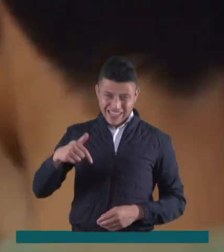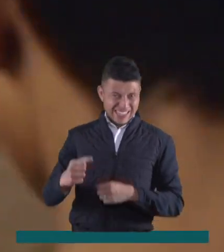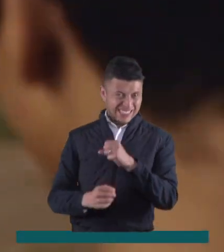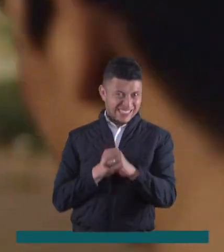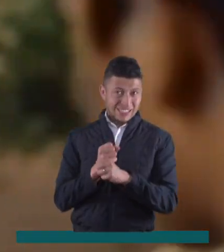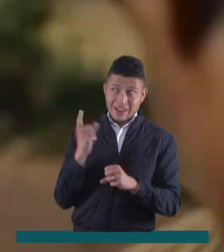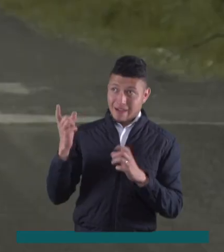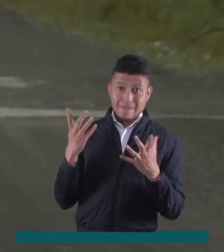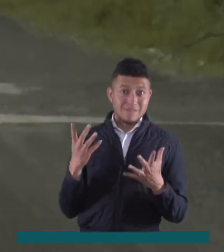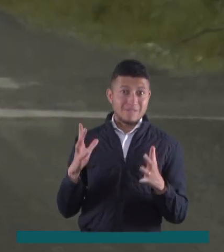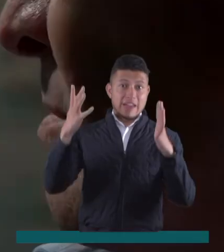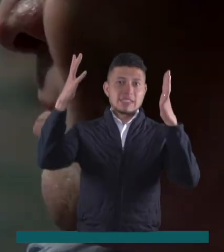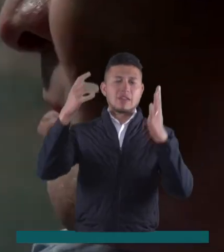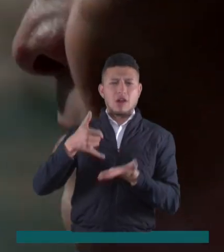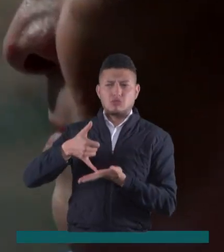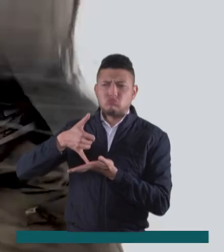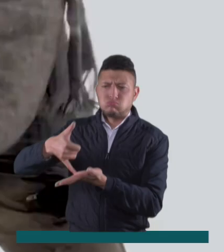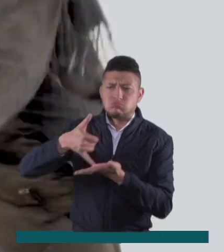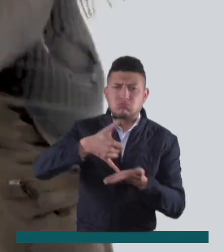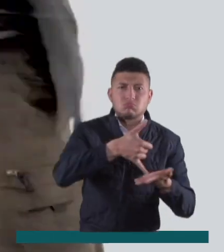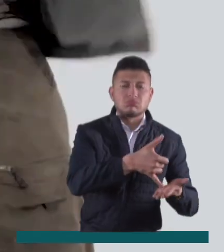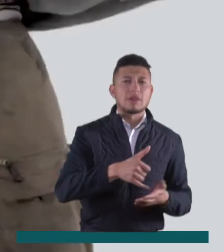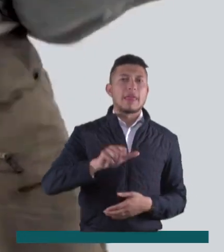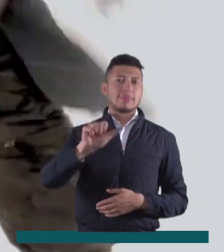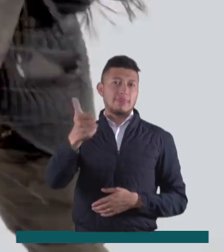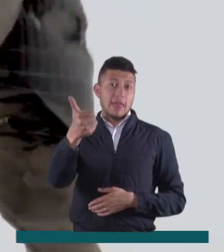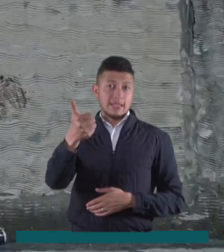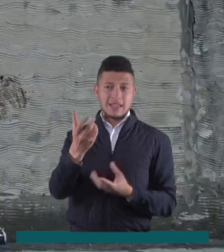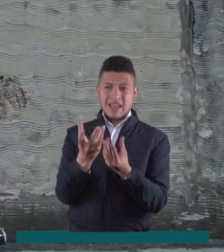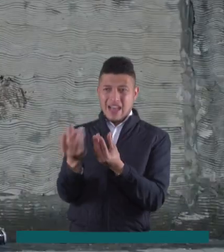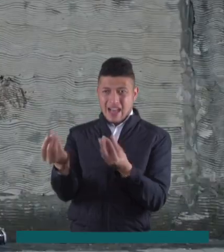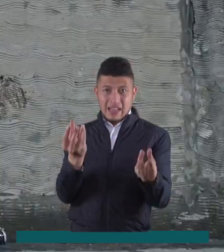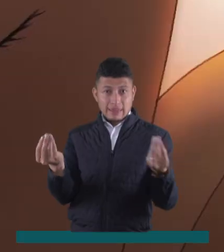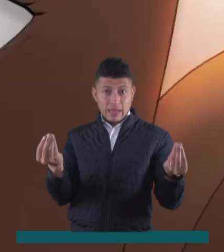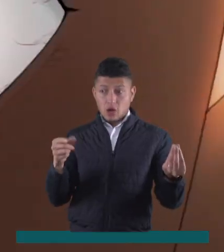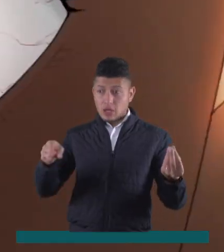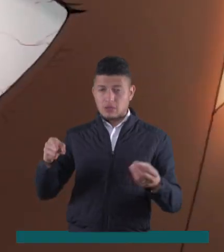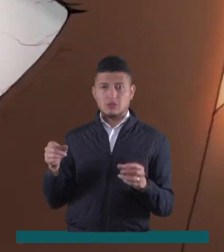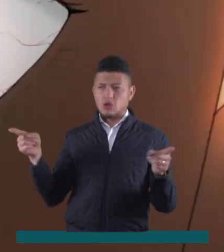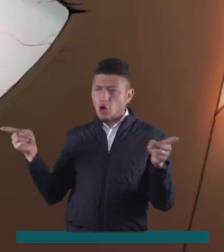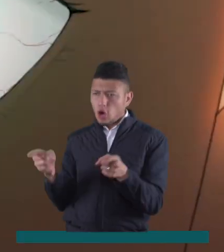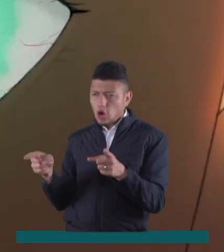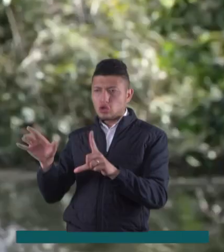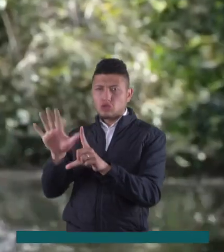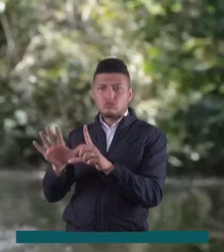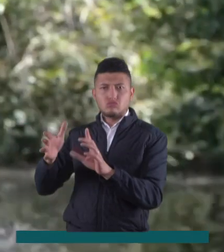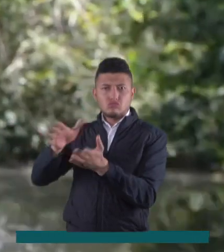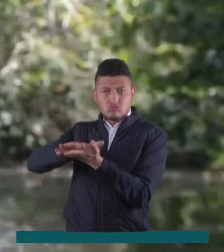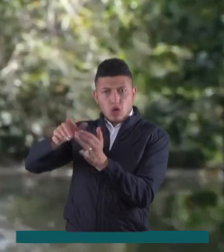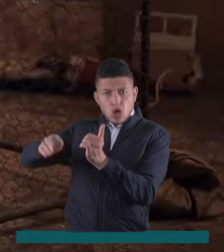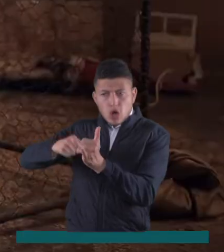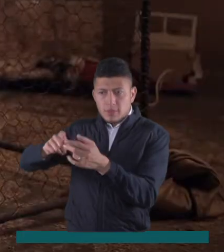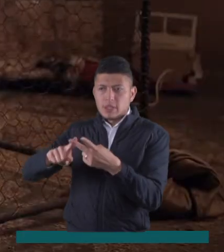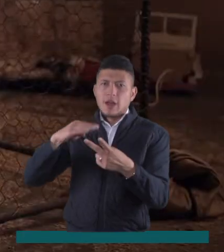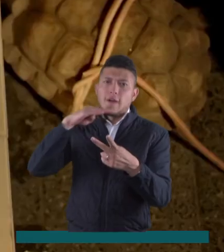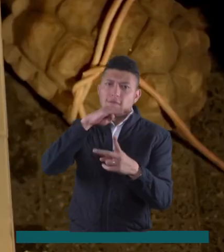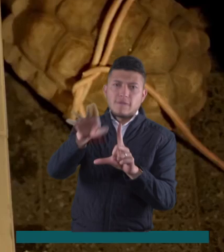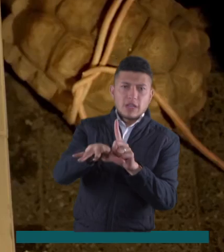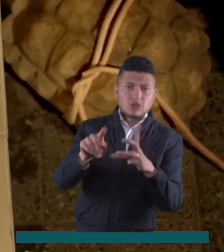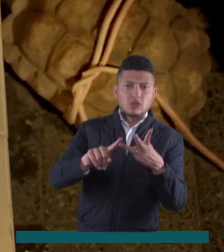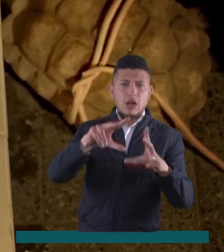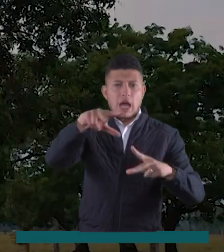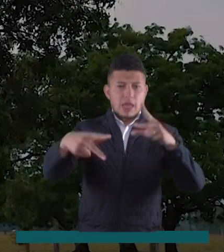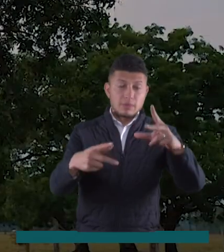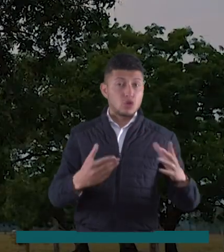Este año el festival entrega 10 reconocimientos a los ganadores en categorías como cortometrajes documentales, ficción,